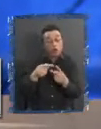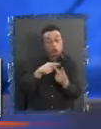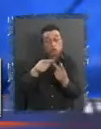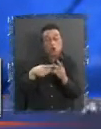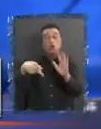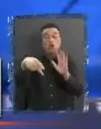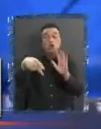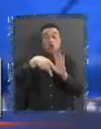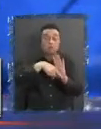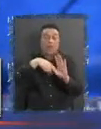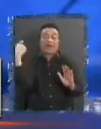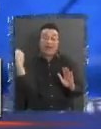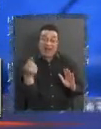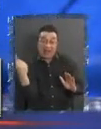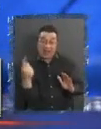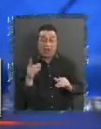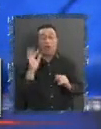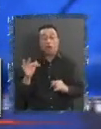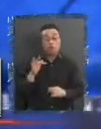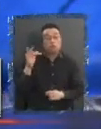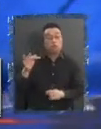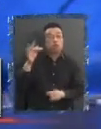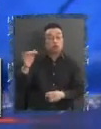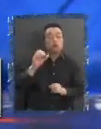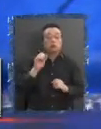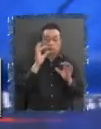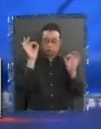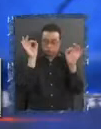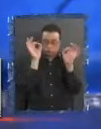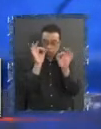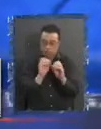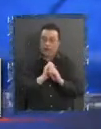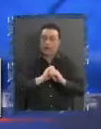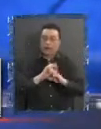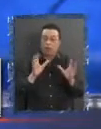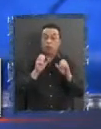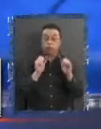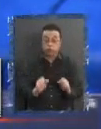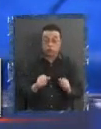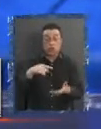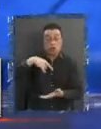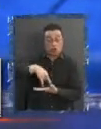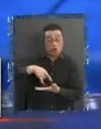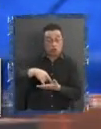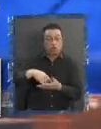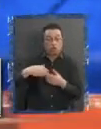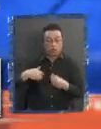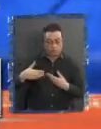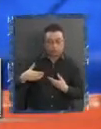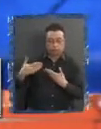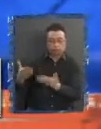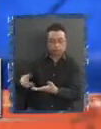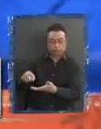general Y que yo creo que En el futuro Va a tener que ir precisando La posibilidad De que el Congreso Pueda delegar En alguna región